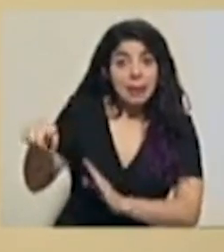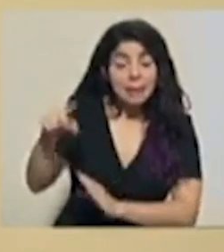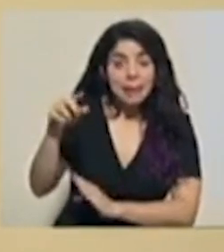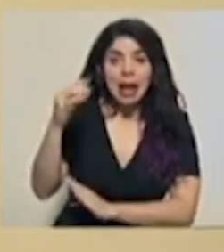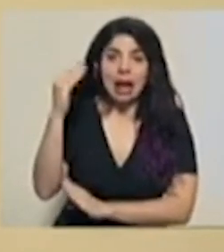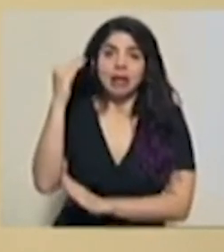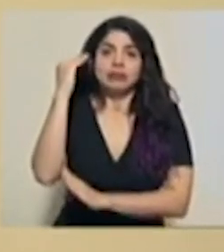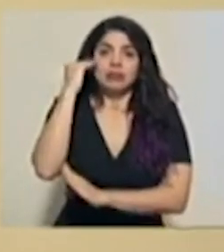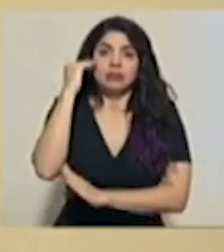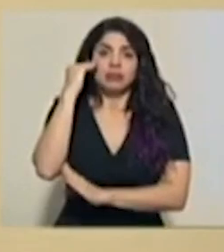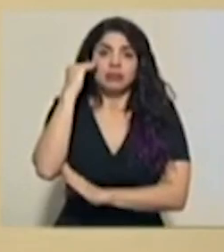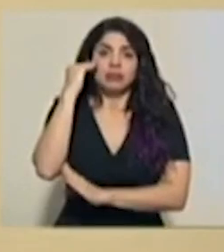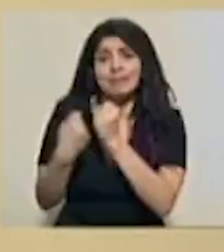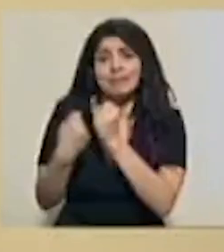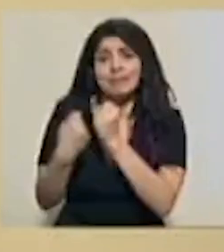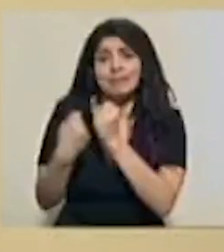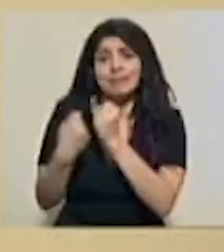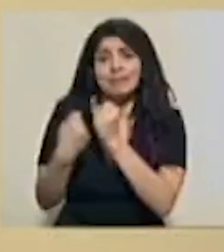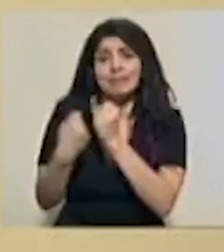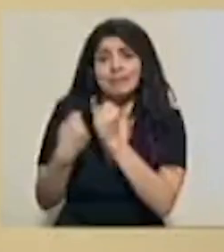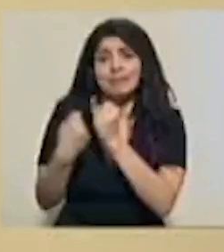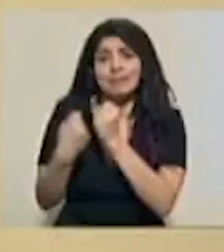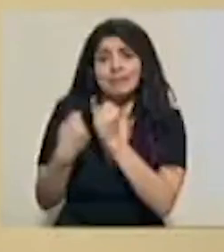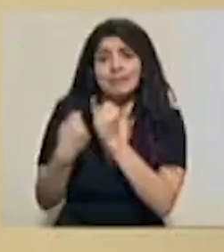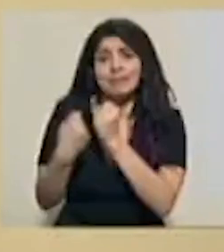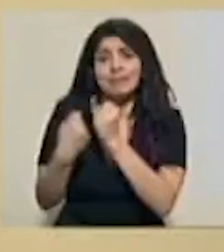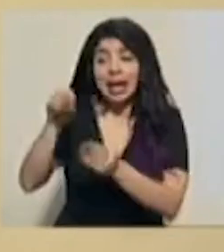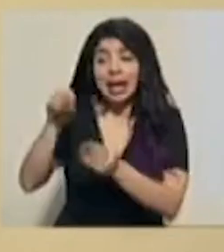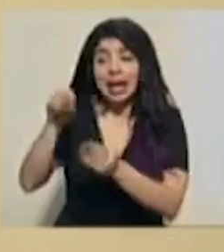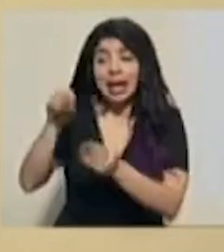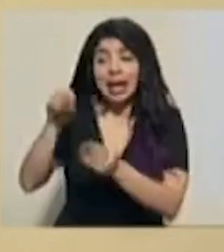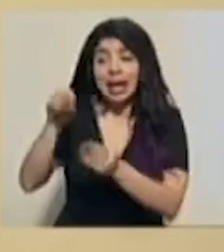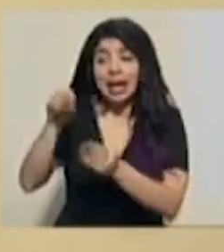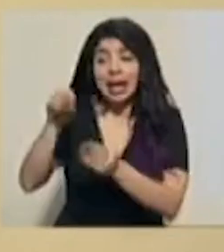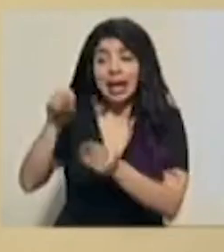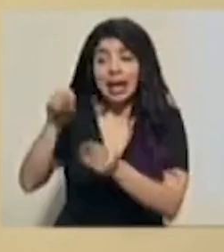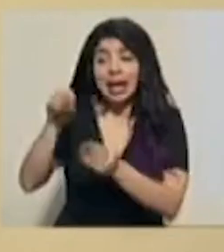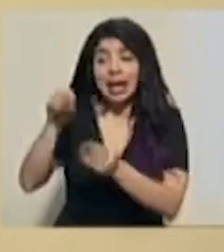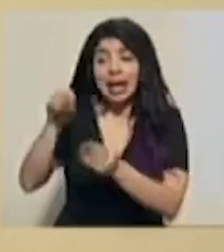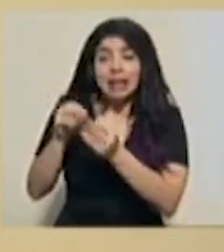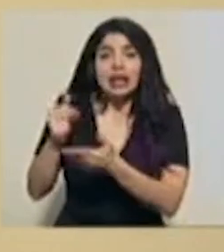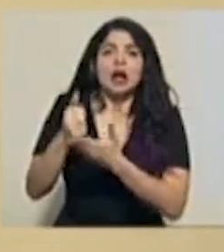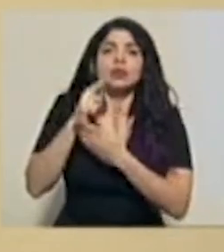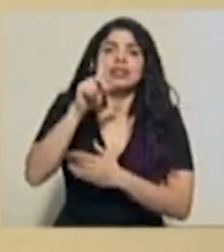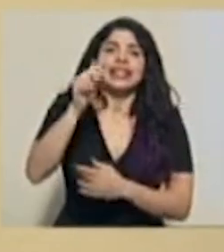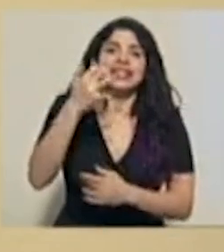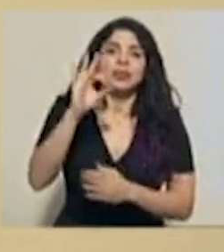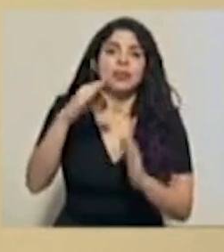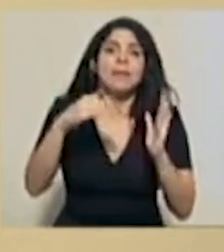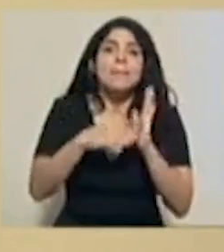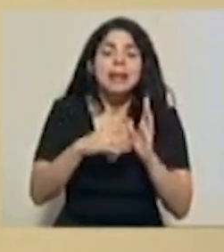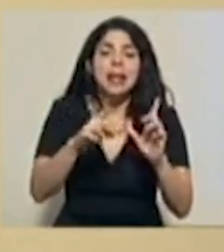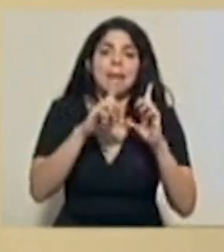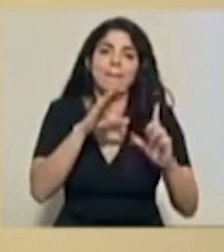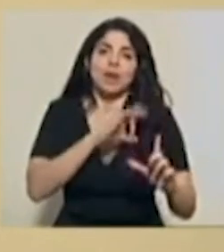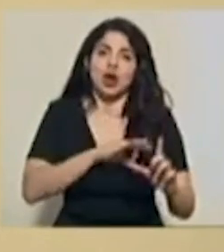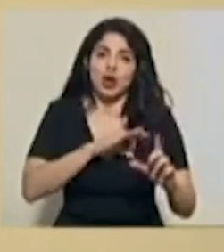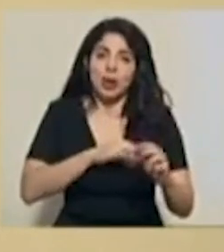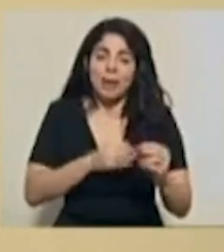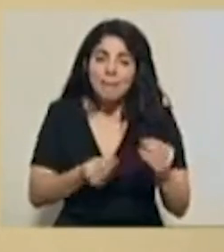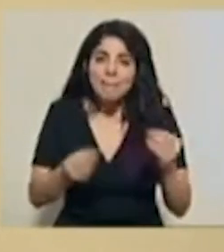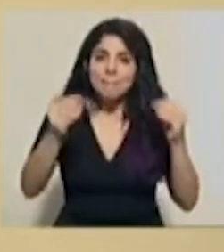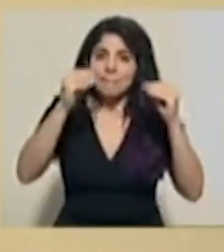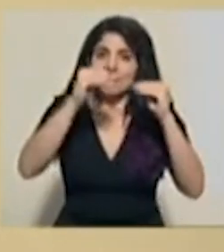nos permitirían cubrir 119 mil bonos adicionales. Pero aquí todavía hemos identificado la necesidad de poder destinar